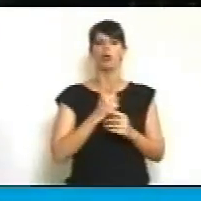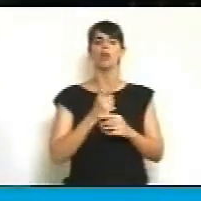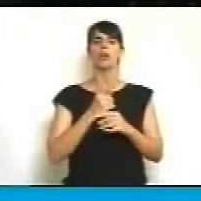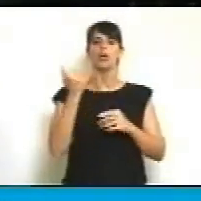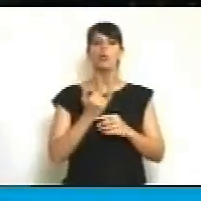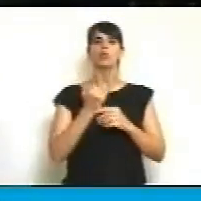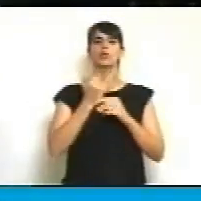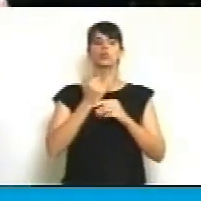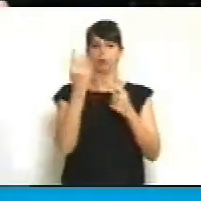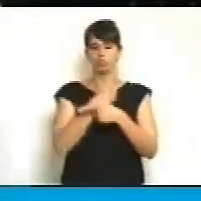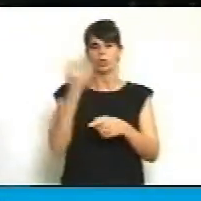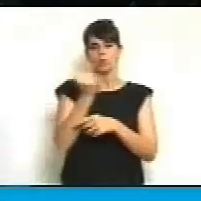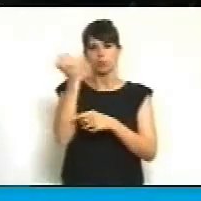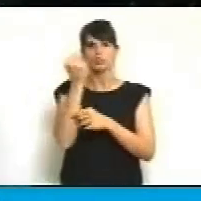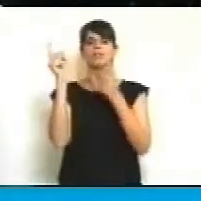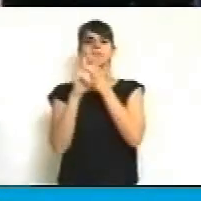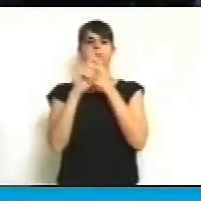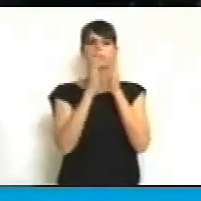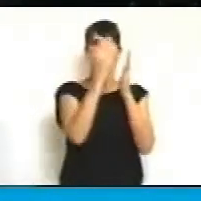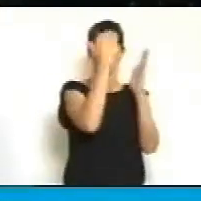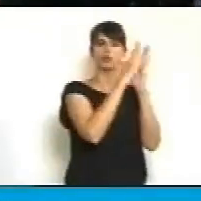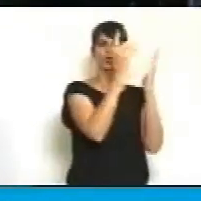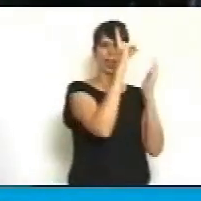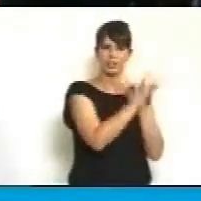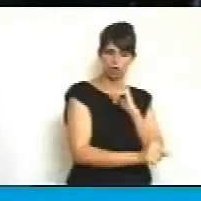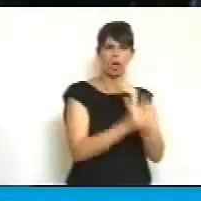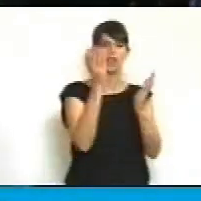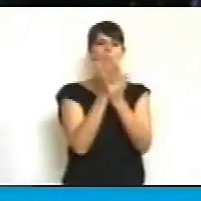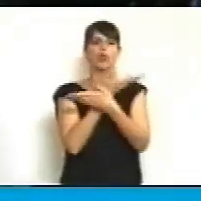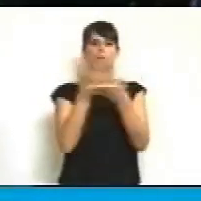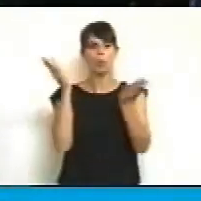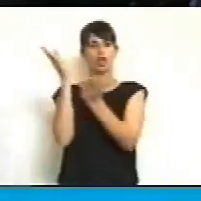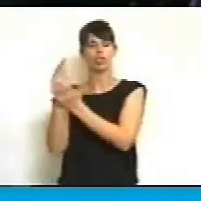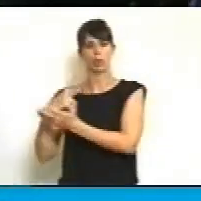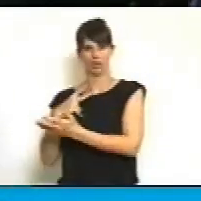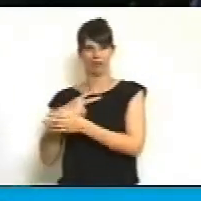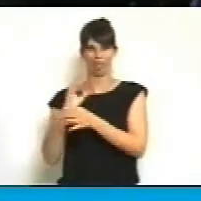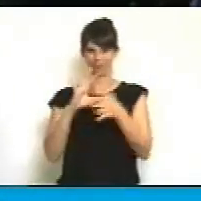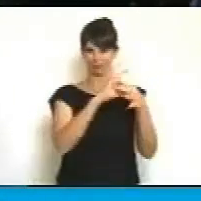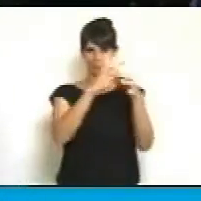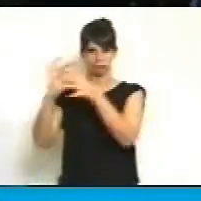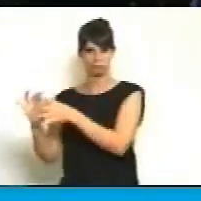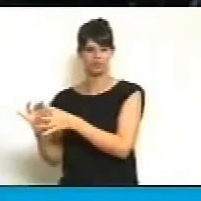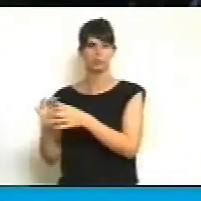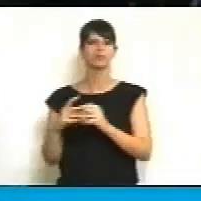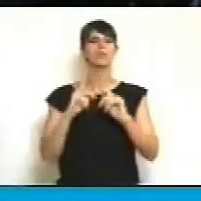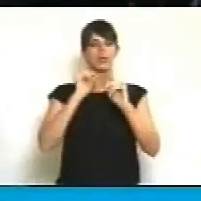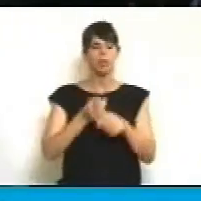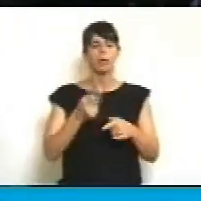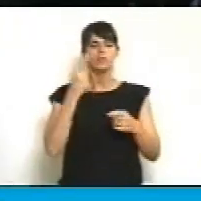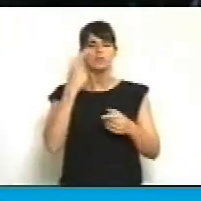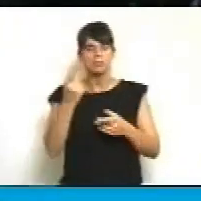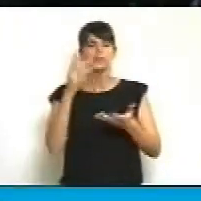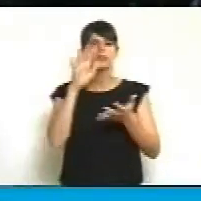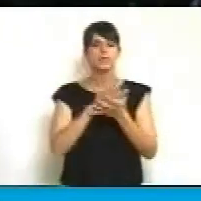principios entre la Constitución Nacional, el derecho público y el derecho privado. Recepta el impacto que ha